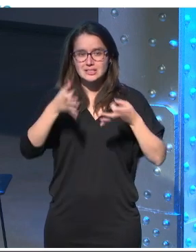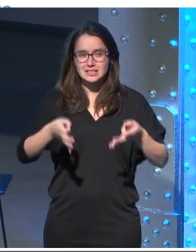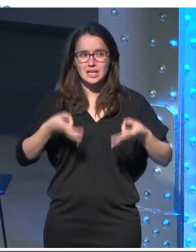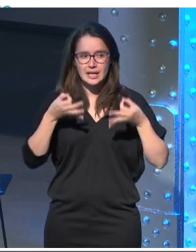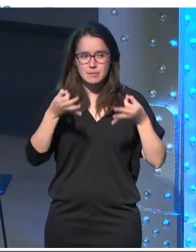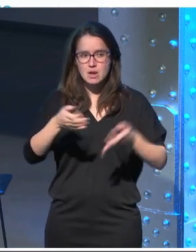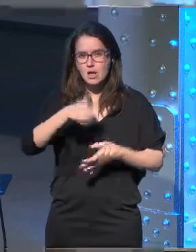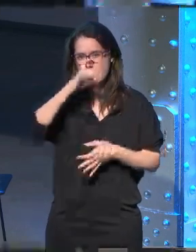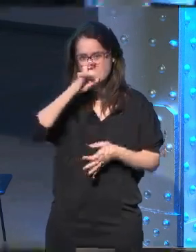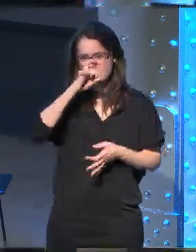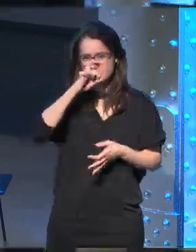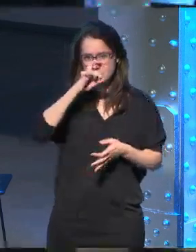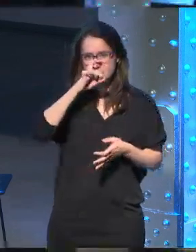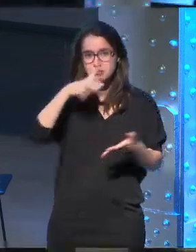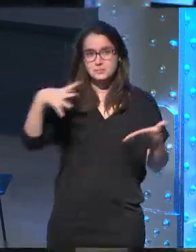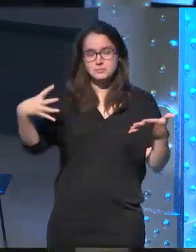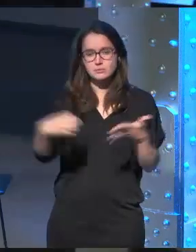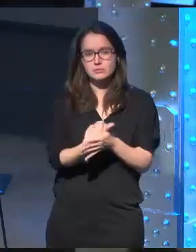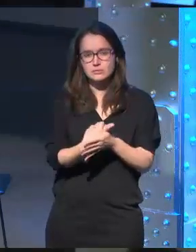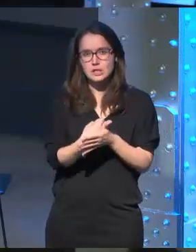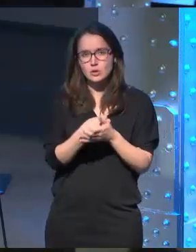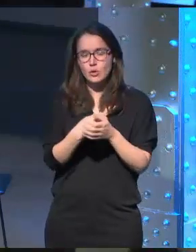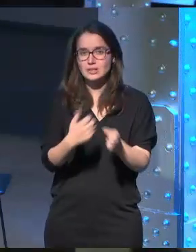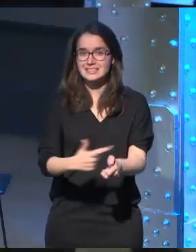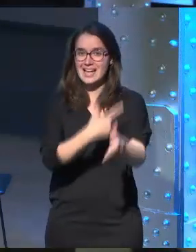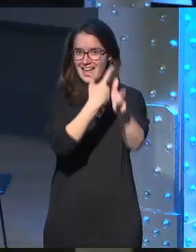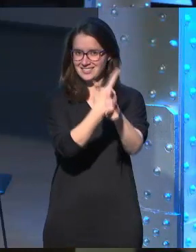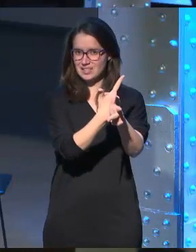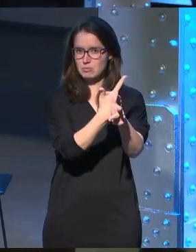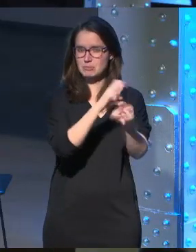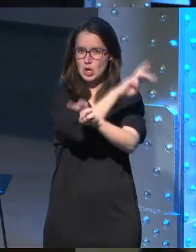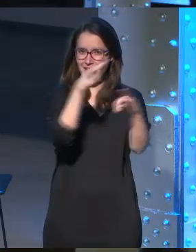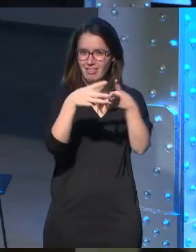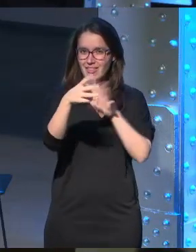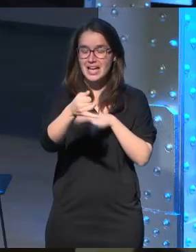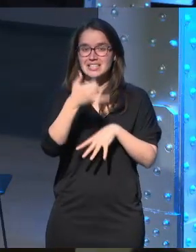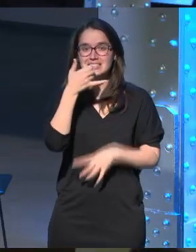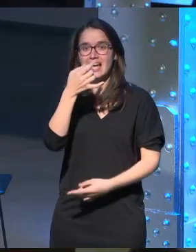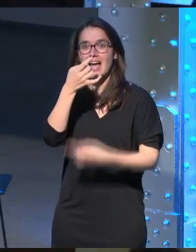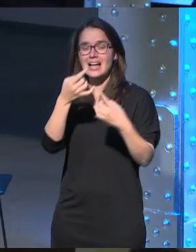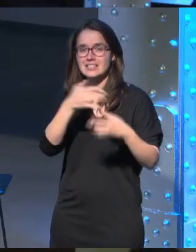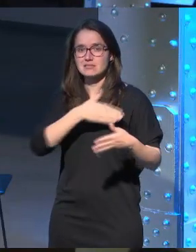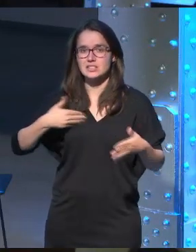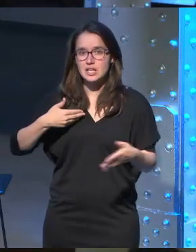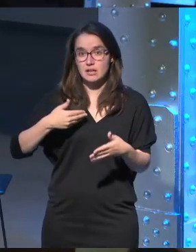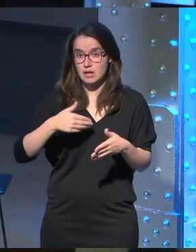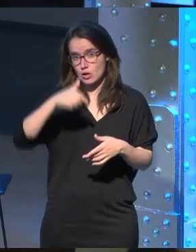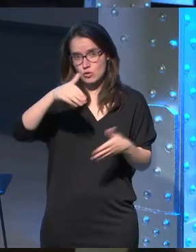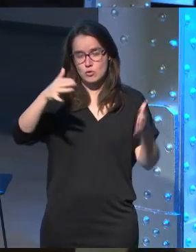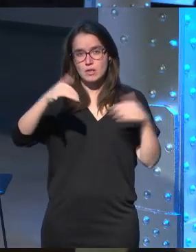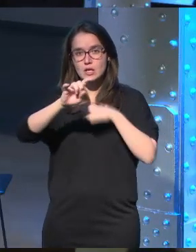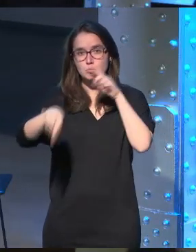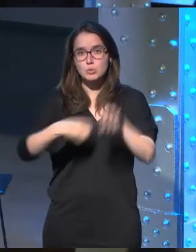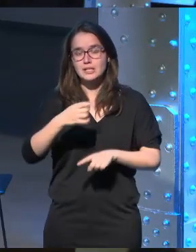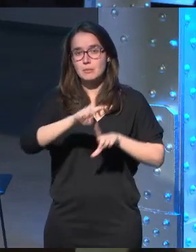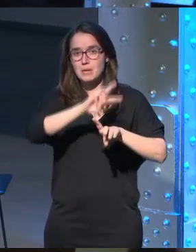recordar que todo esto se está transmitiendo en streaming que luego también los que, si alguien que queréis que no ha estado hoy aquí luego lo